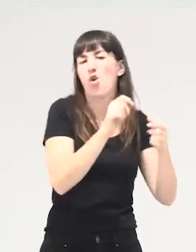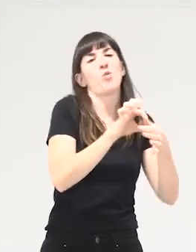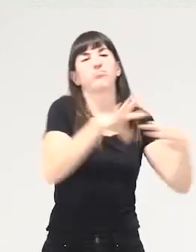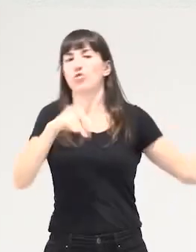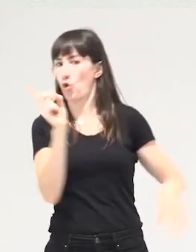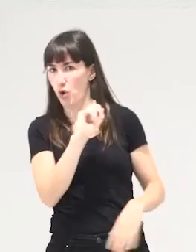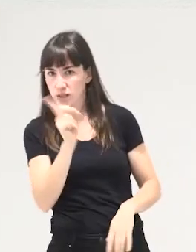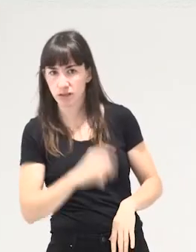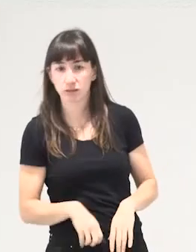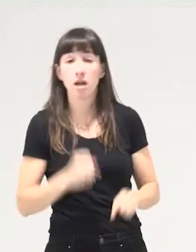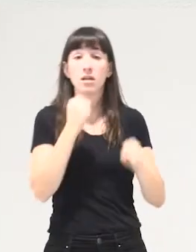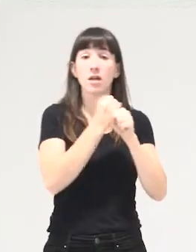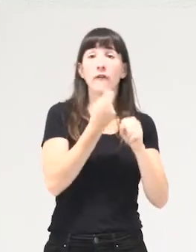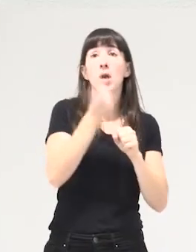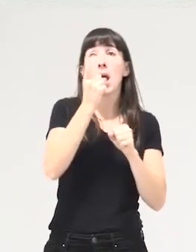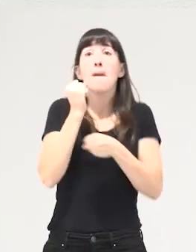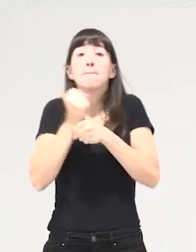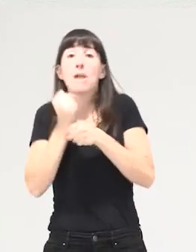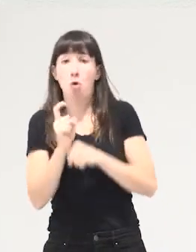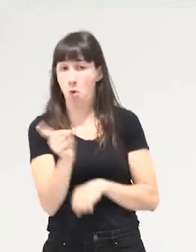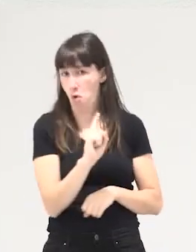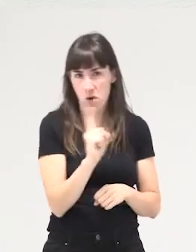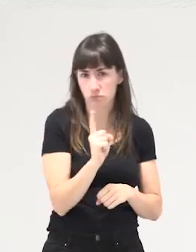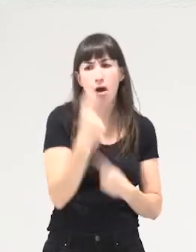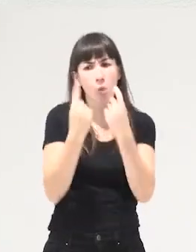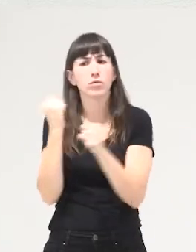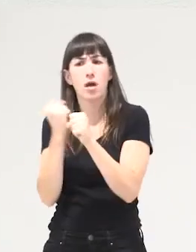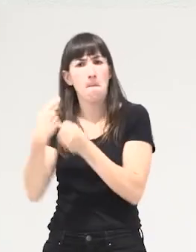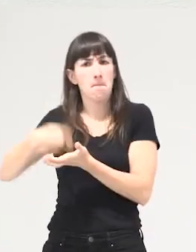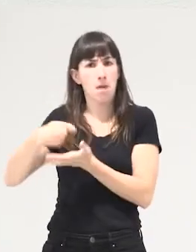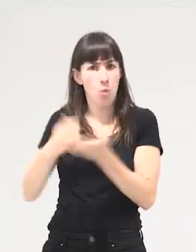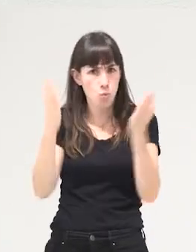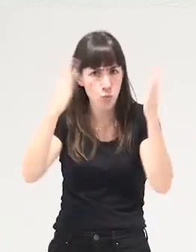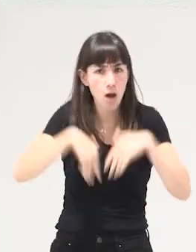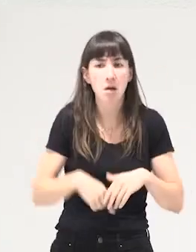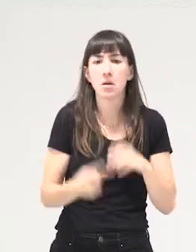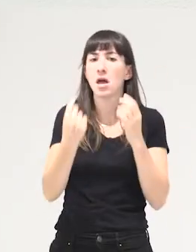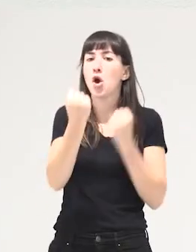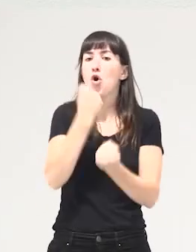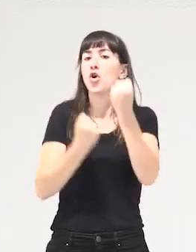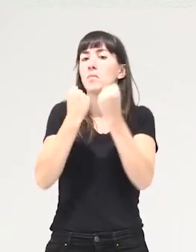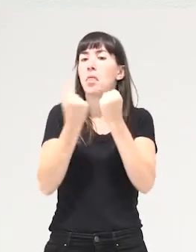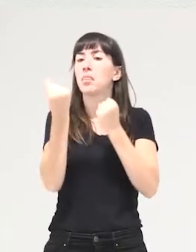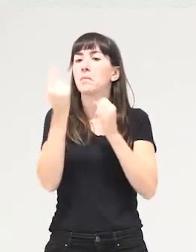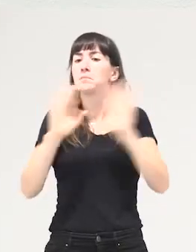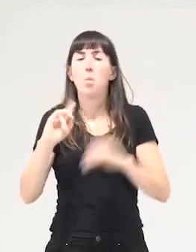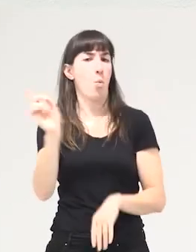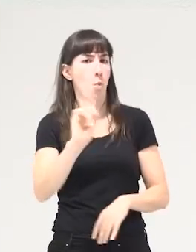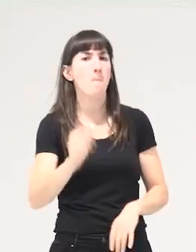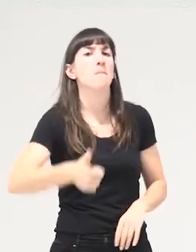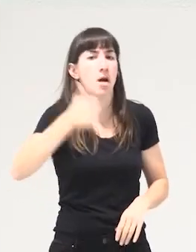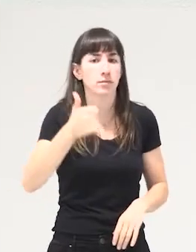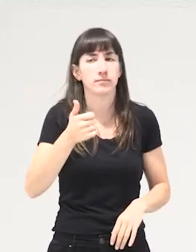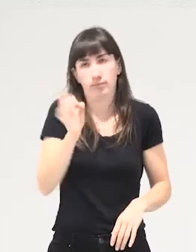trabajo no es solo empleo sino que hay formas de trabajo que no se pagan que economía es más que dinero que lo insistimos